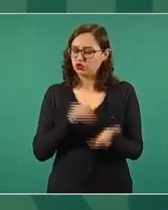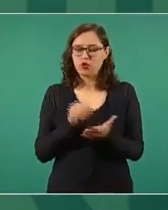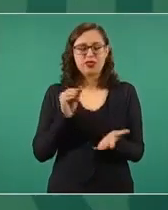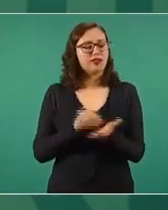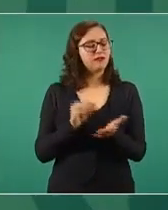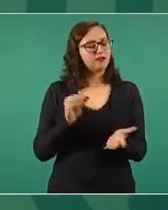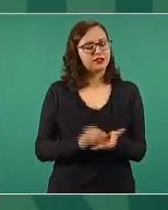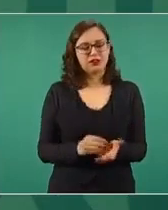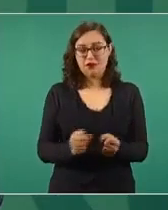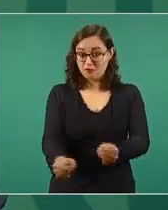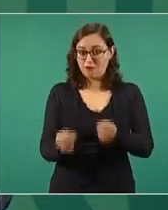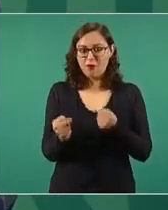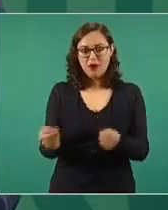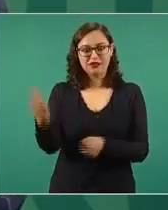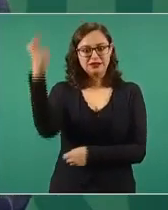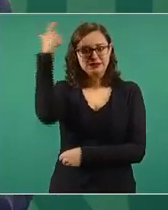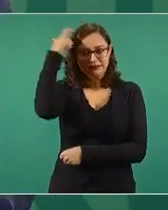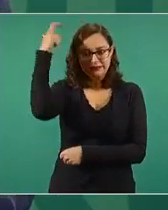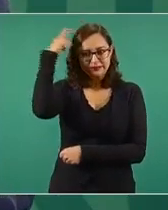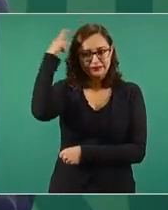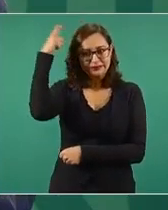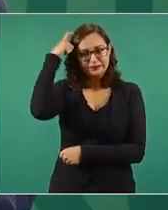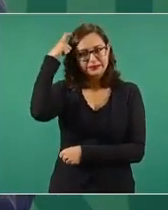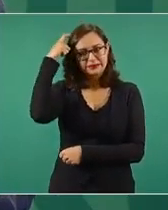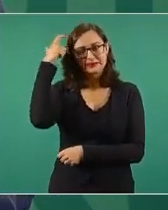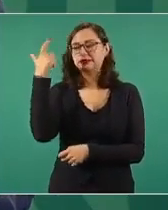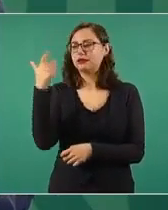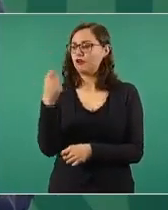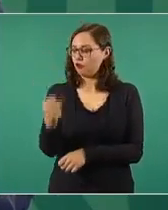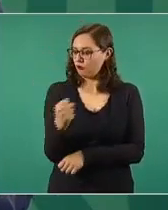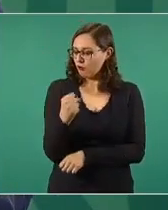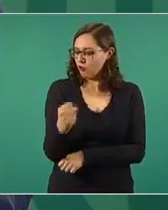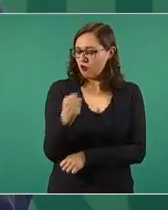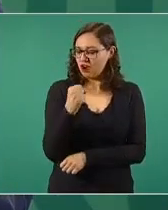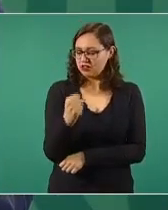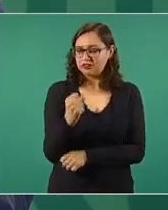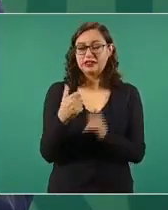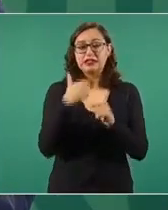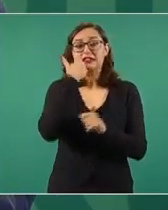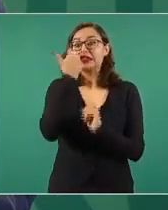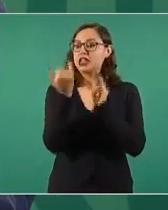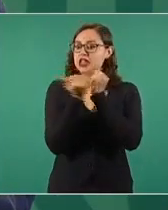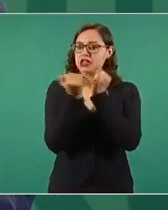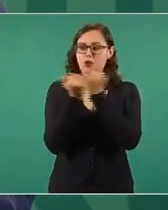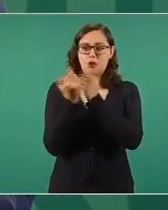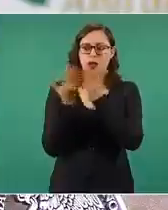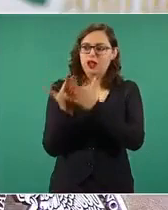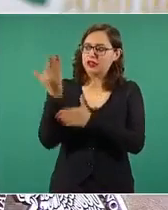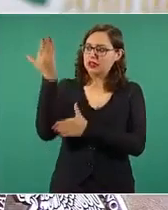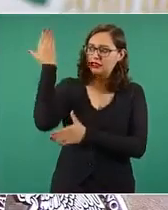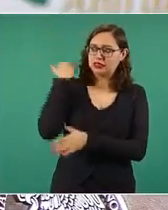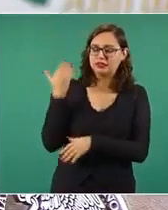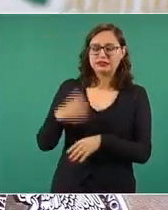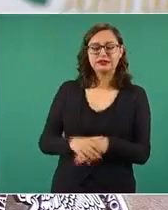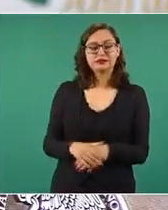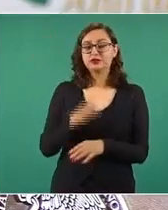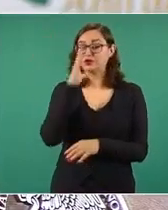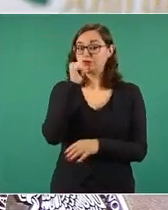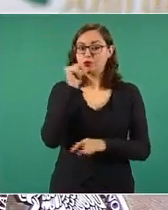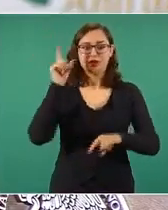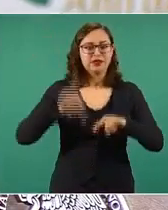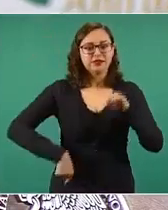ir así ya de una vez y para siempre.